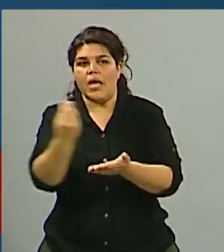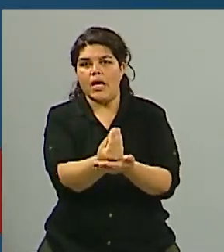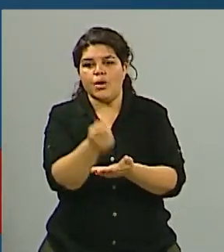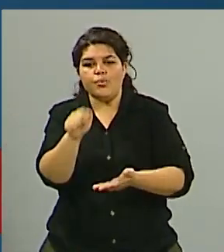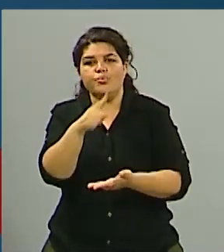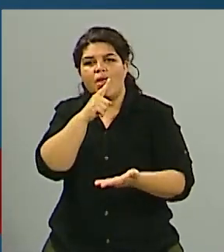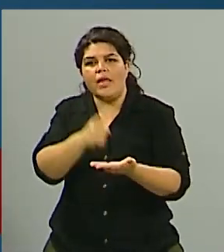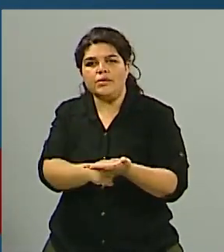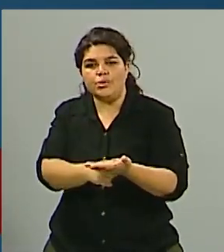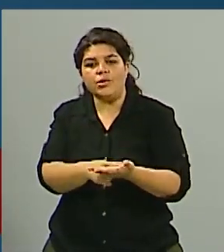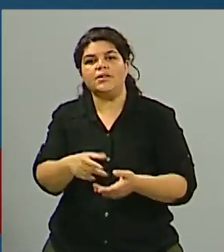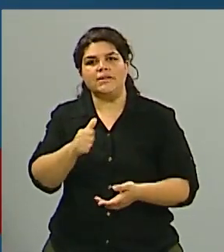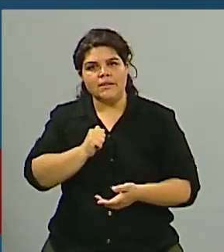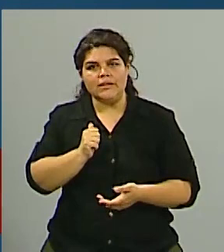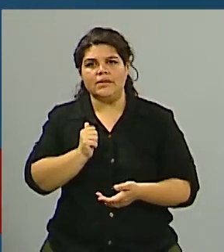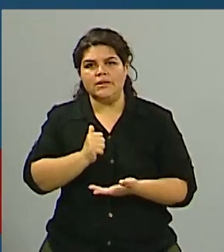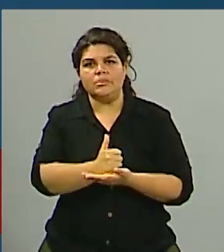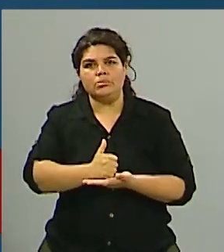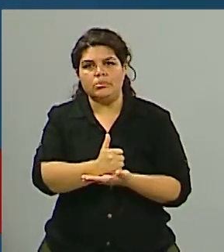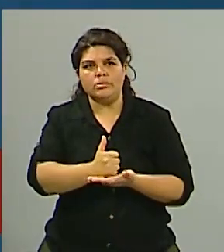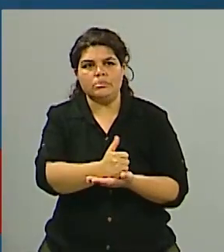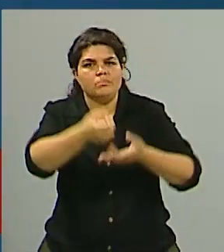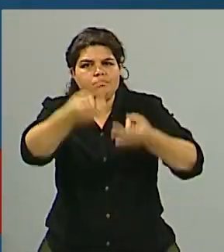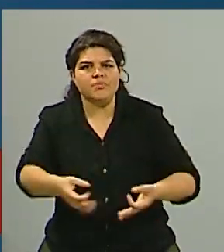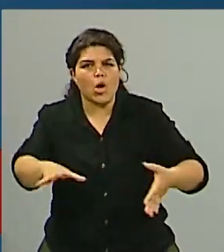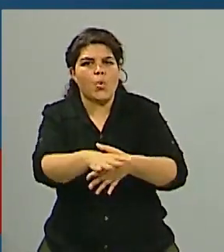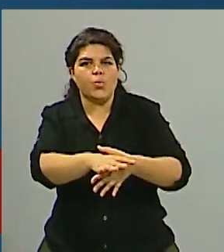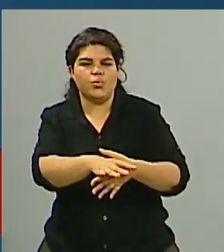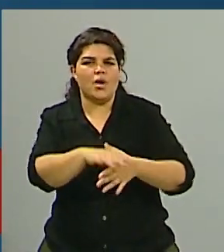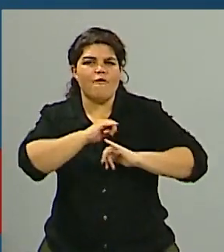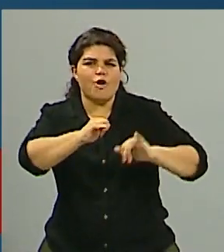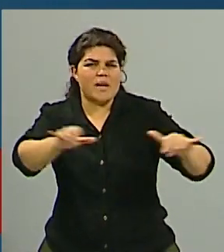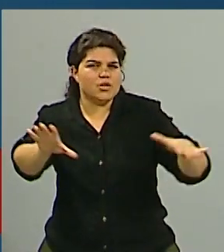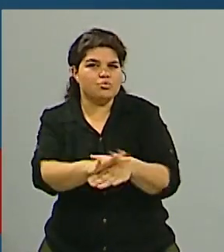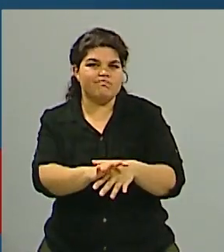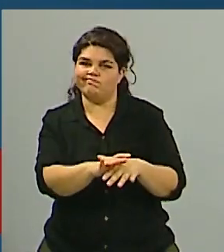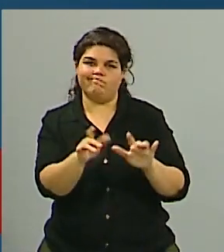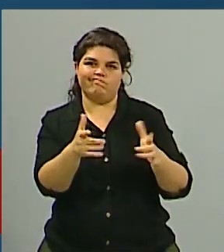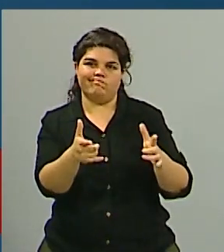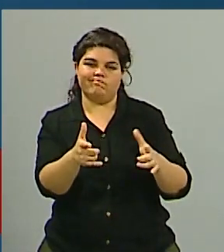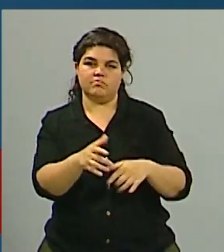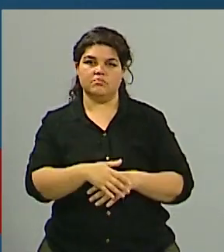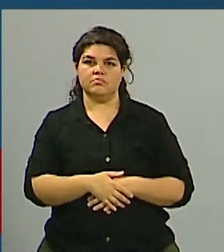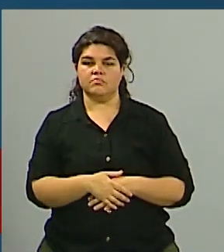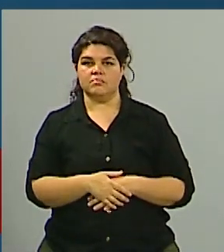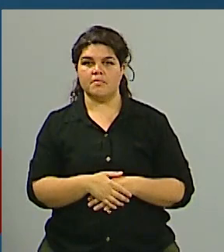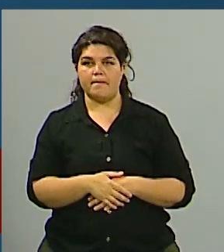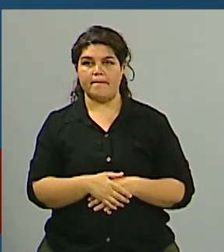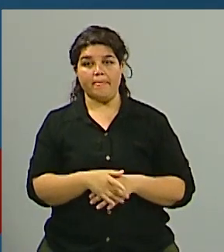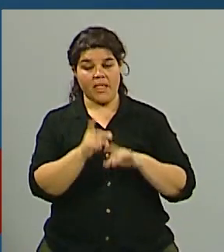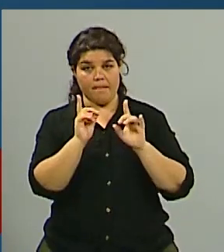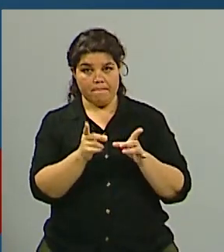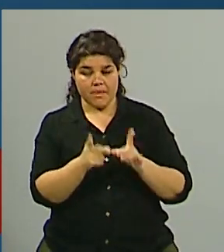por lo tanto precisiones no hay lo que sí podría decir es de que el ajuste viene